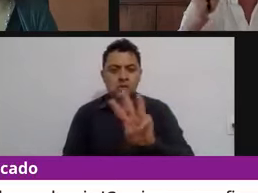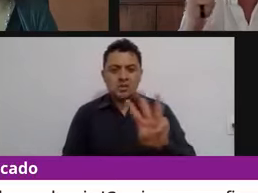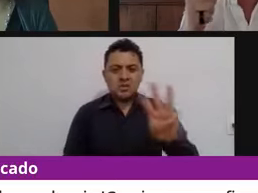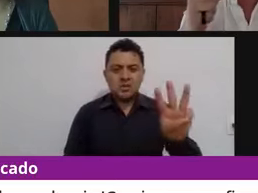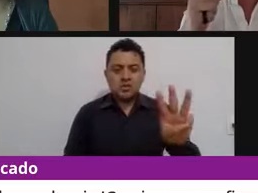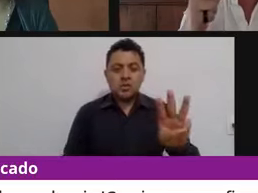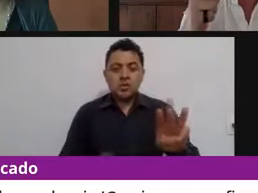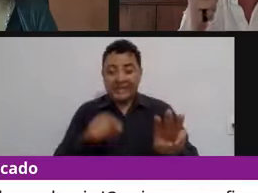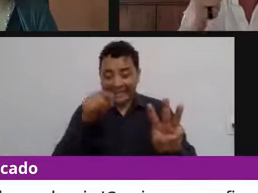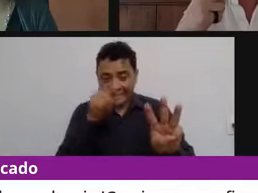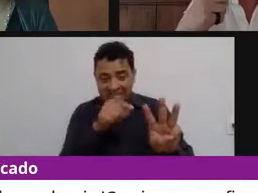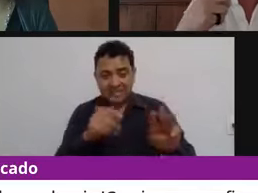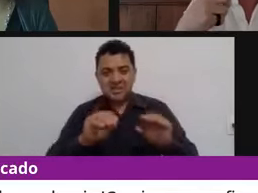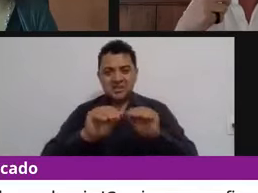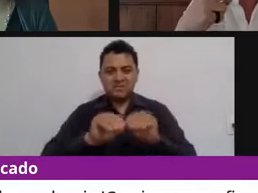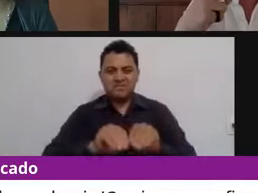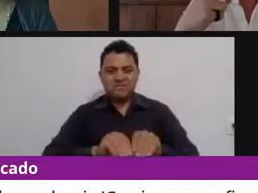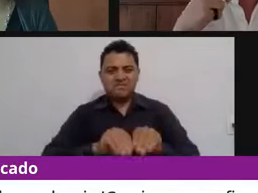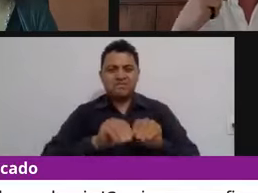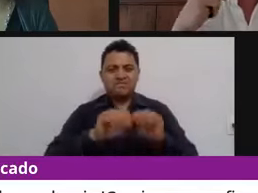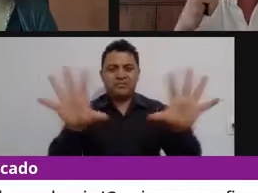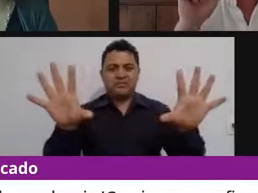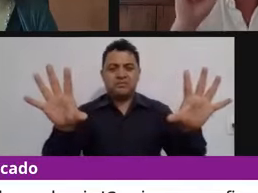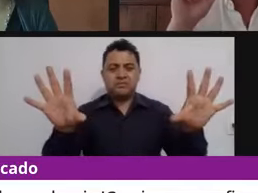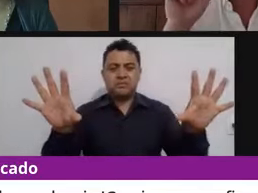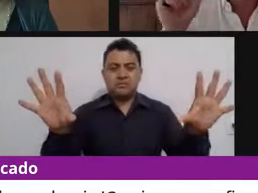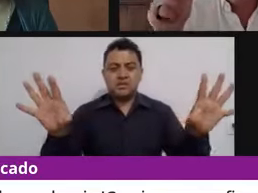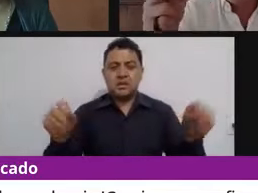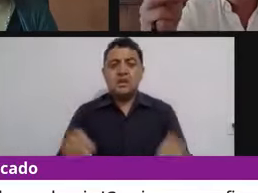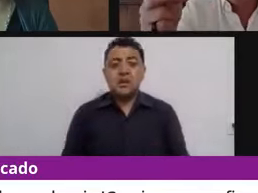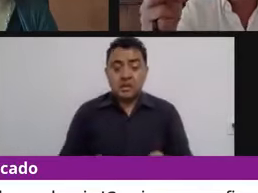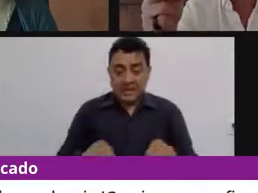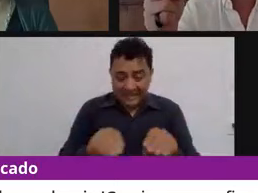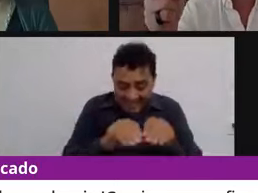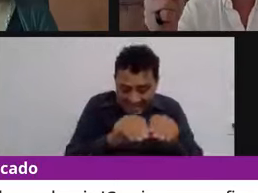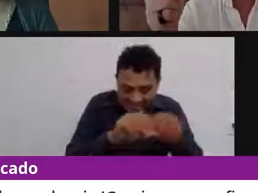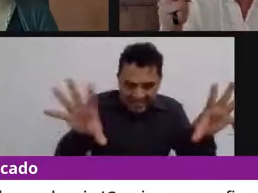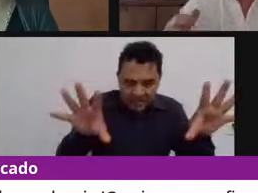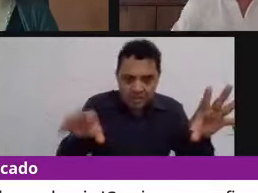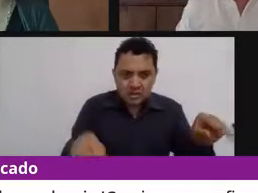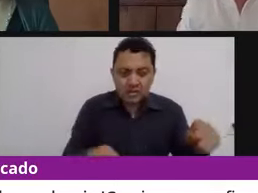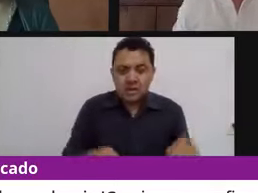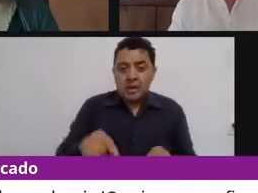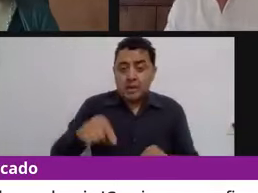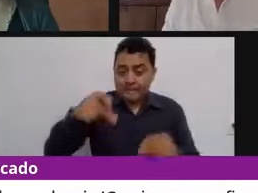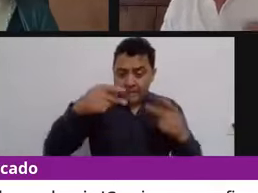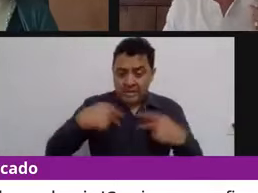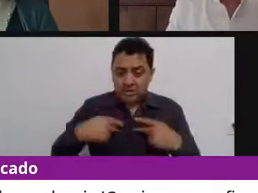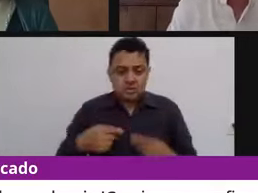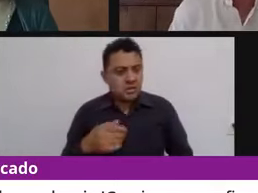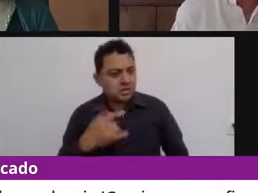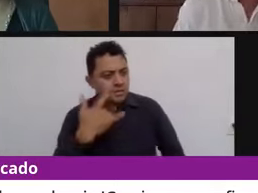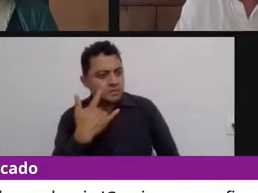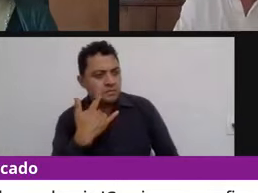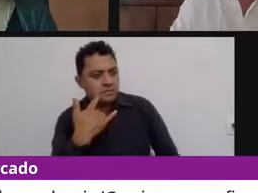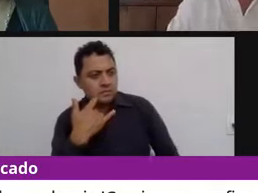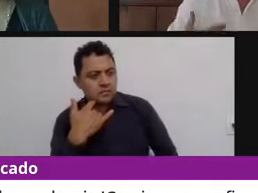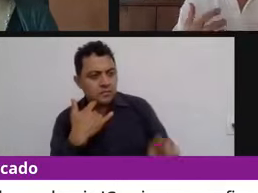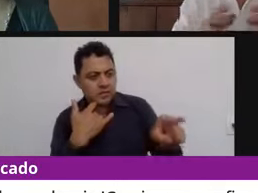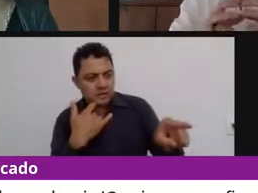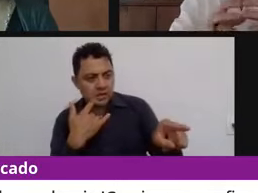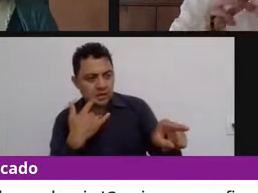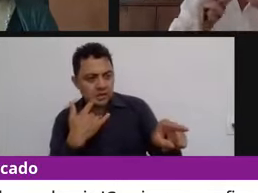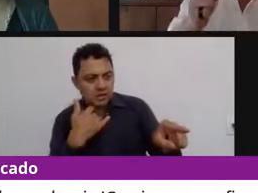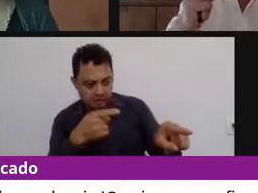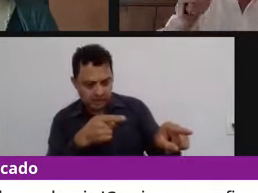convencer al consumidor no porque ya no es un tema de manipulación porque a fin de cuentas el convencerte